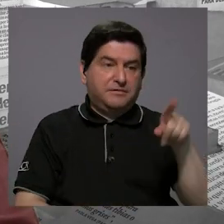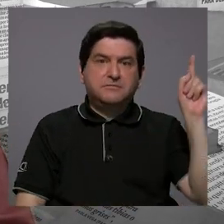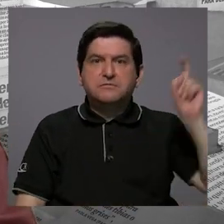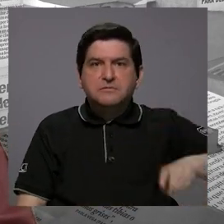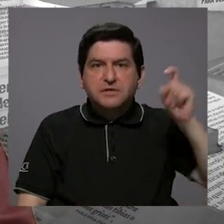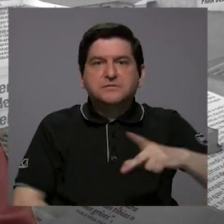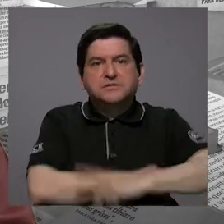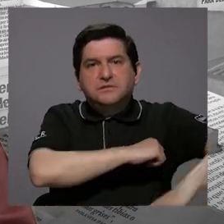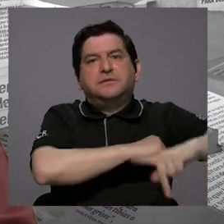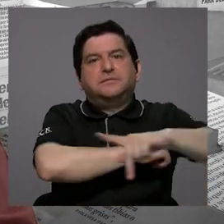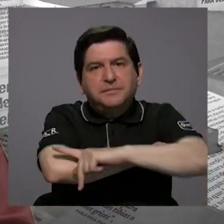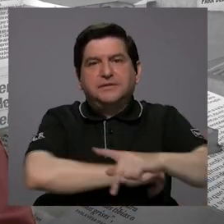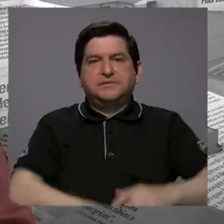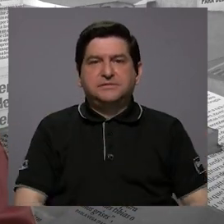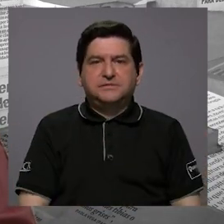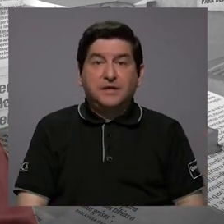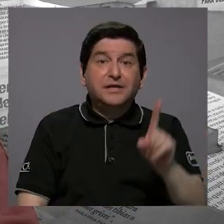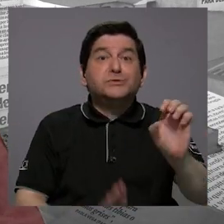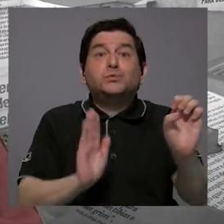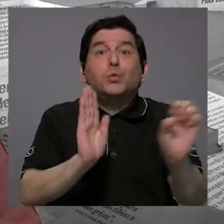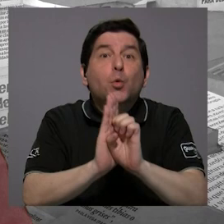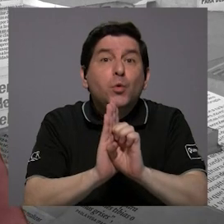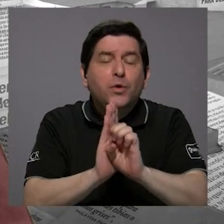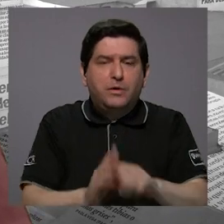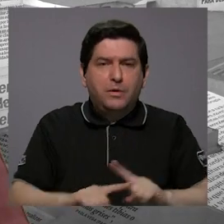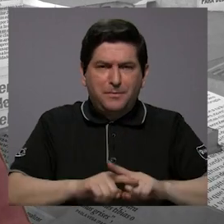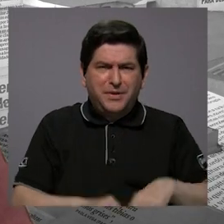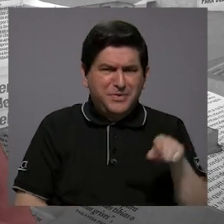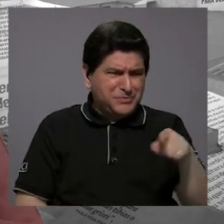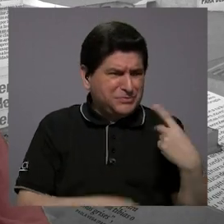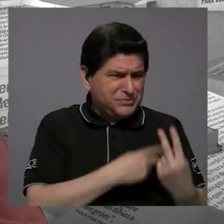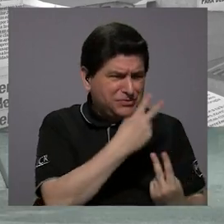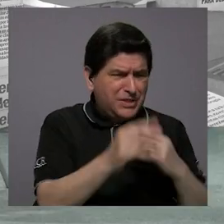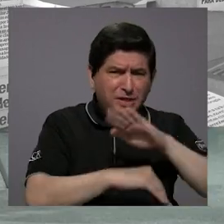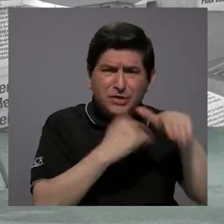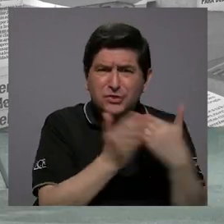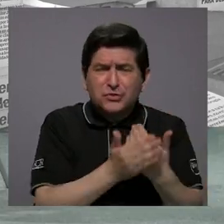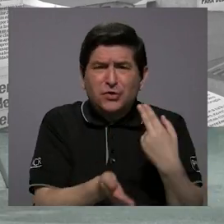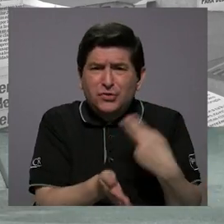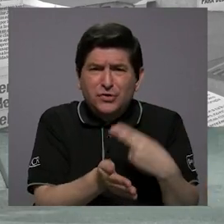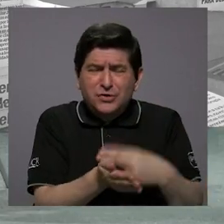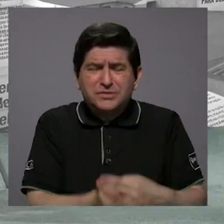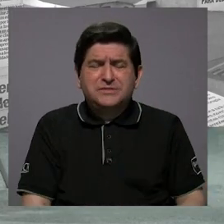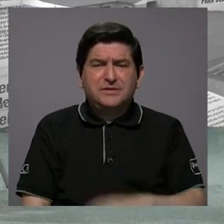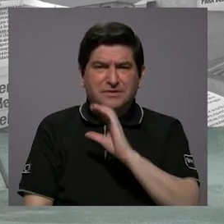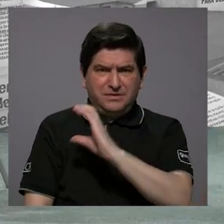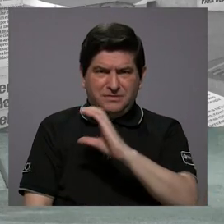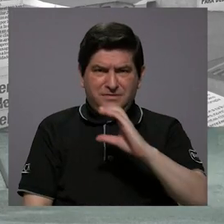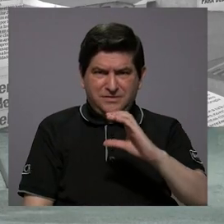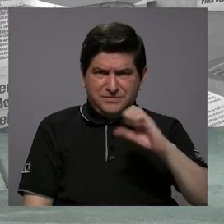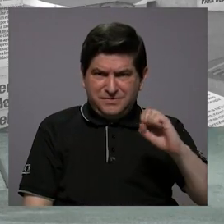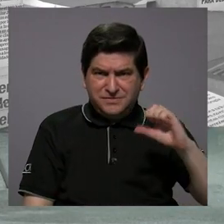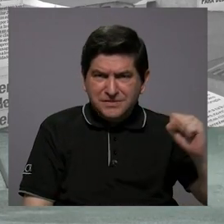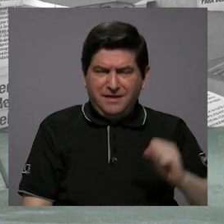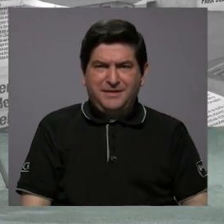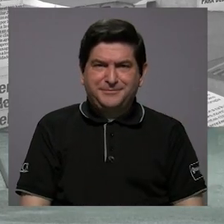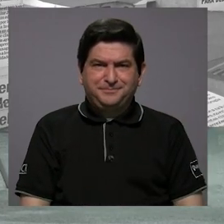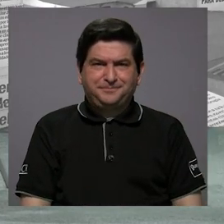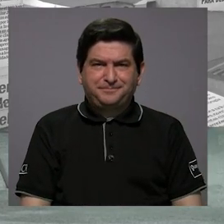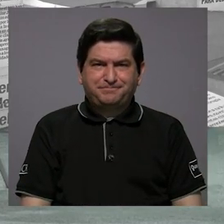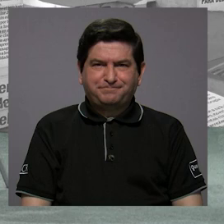es una necesidad país, ¿verdad? Eso es solo un ejemplo, pero si usted va por cada uno de los hospitales de la Caja Costarricense del Seguro Social,